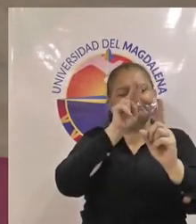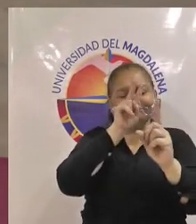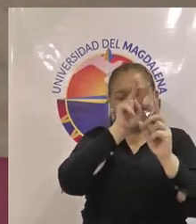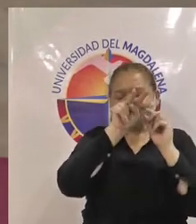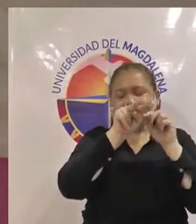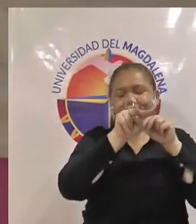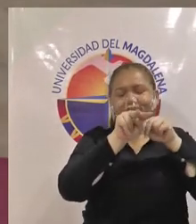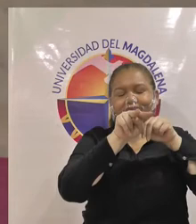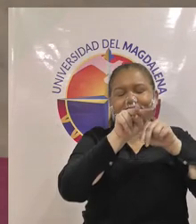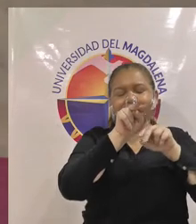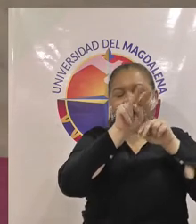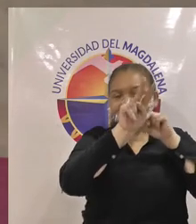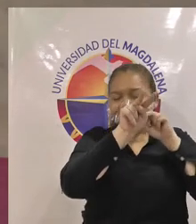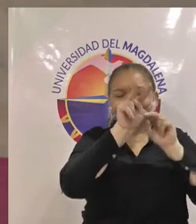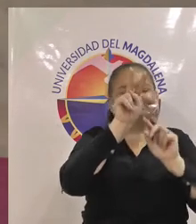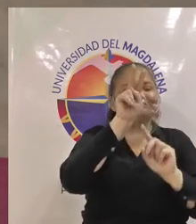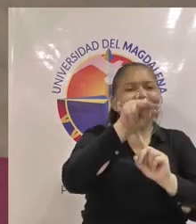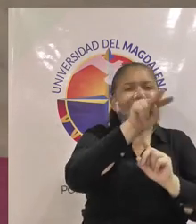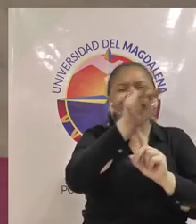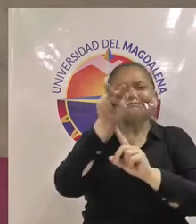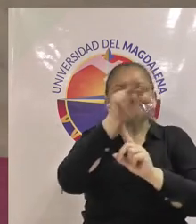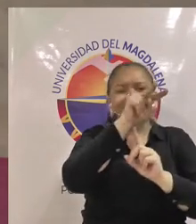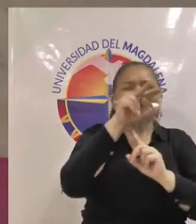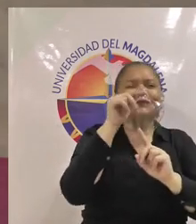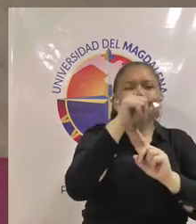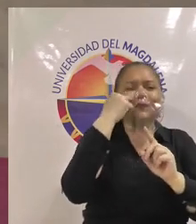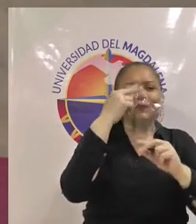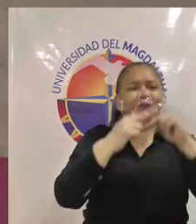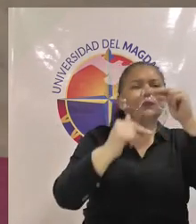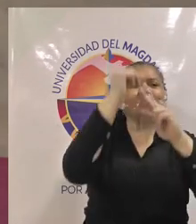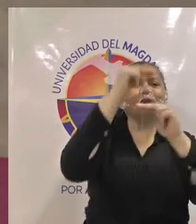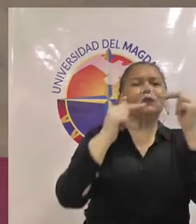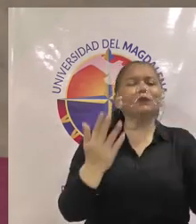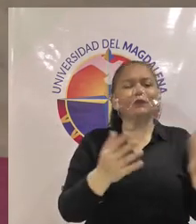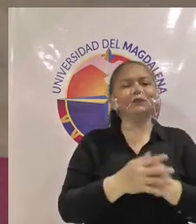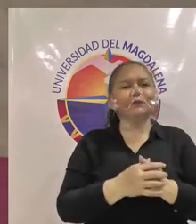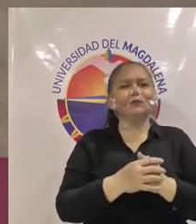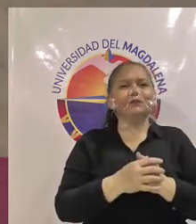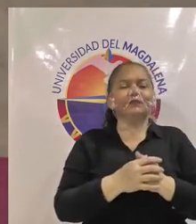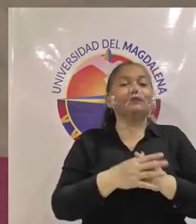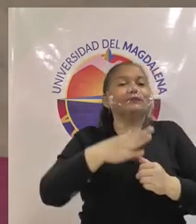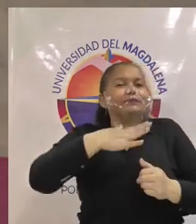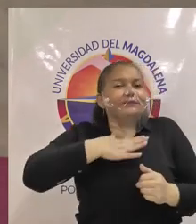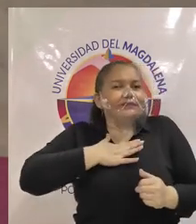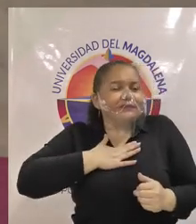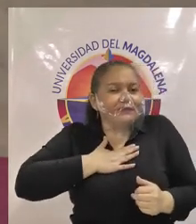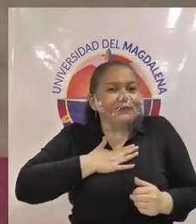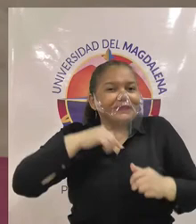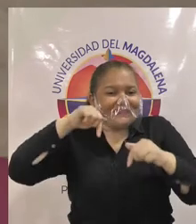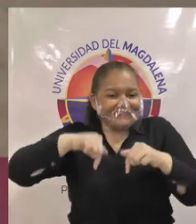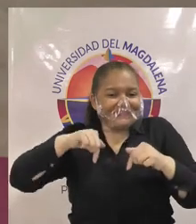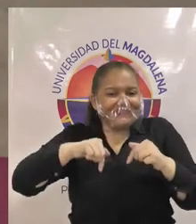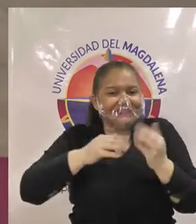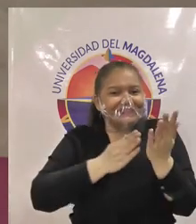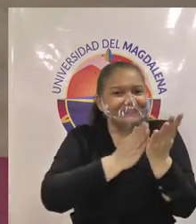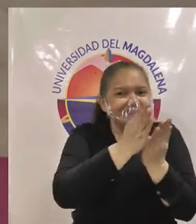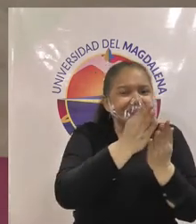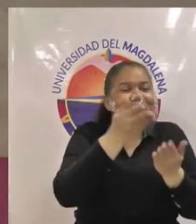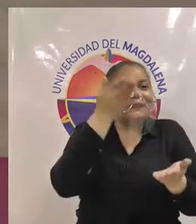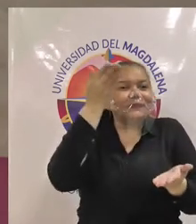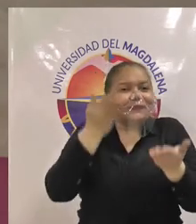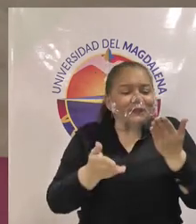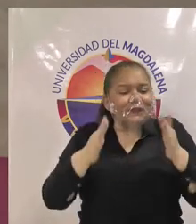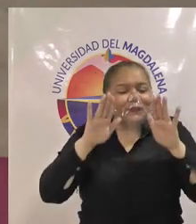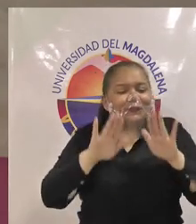en ese orden de ideas lo que nosotros queremos abarcar en esta representación es que nuestra columna o pues lo que va a